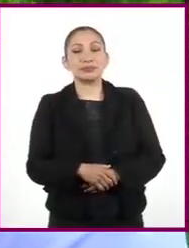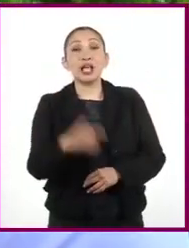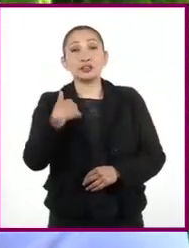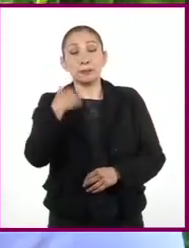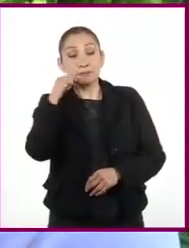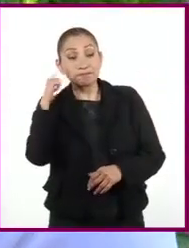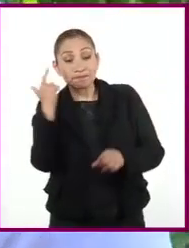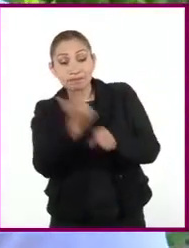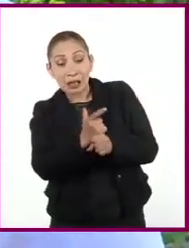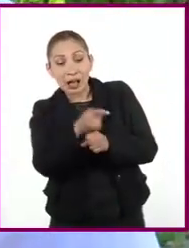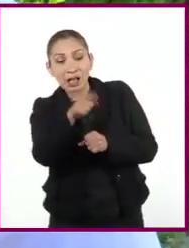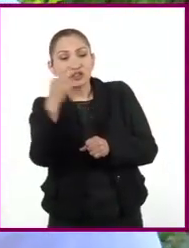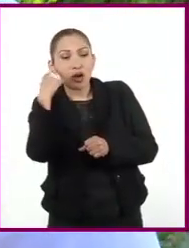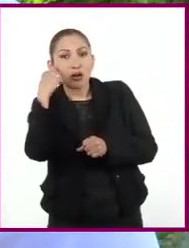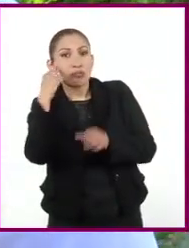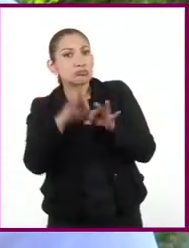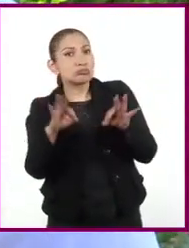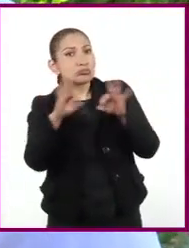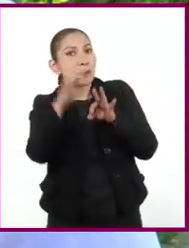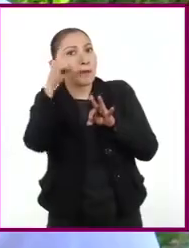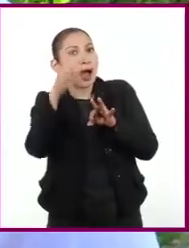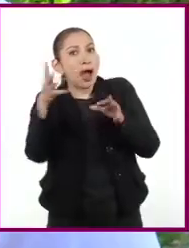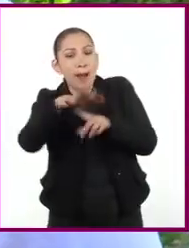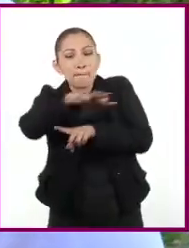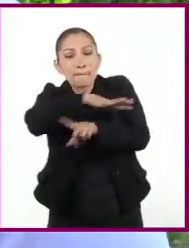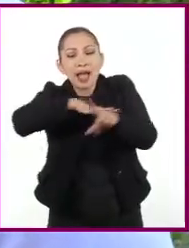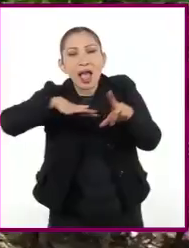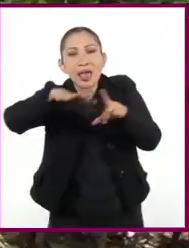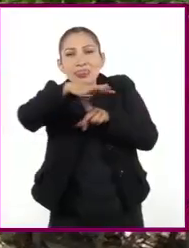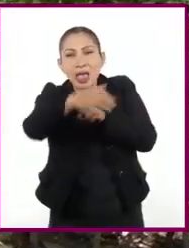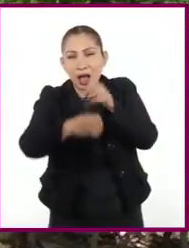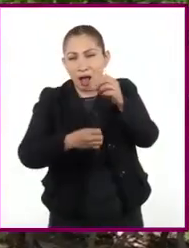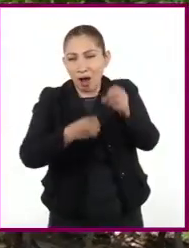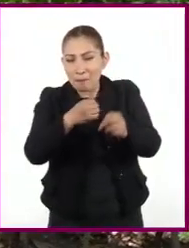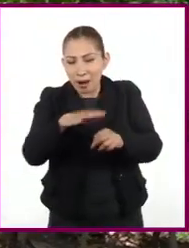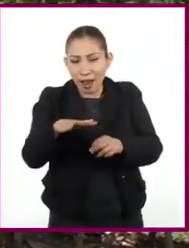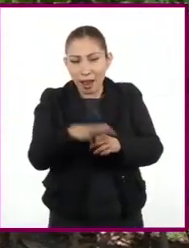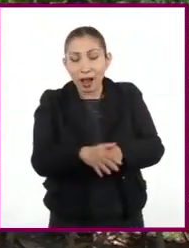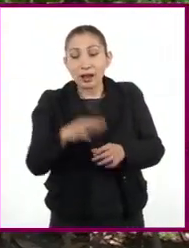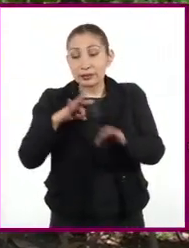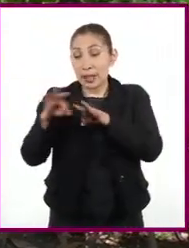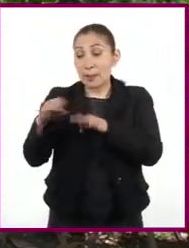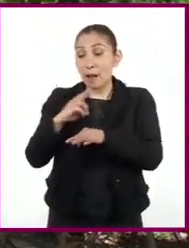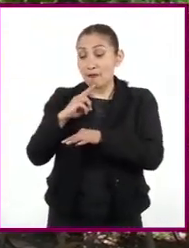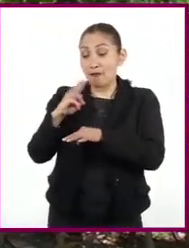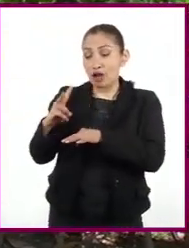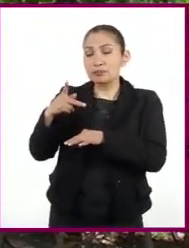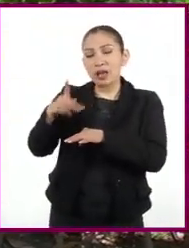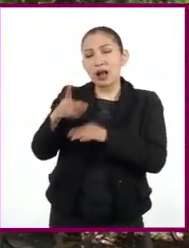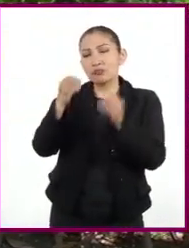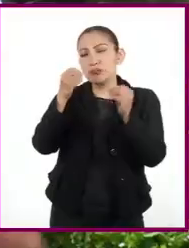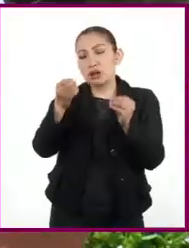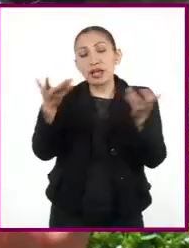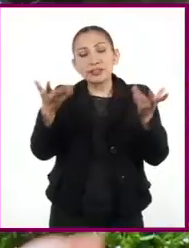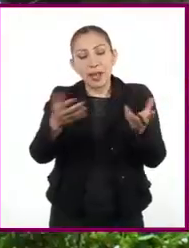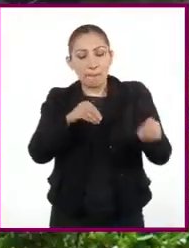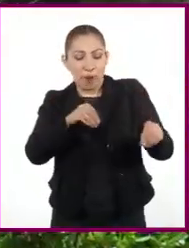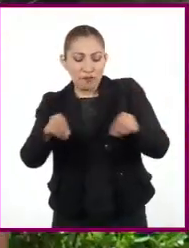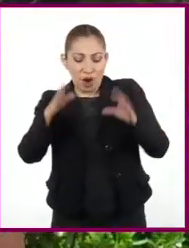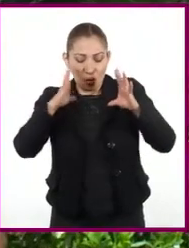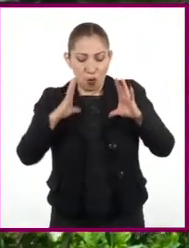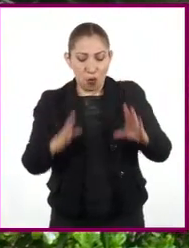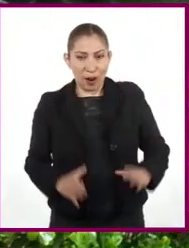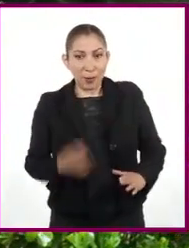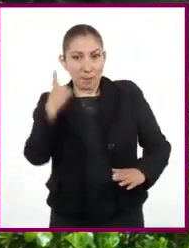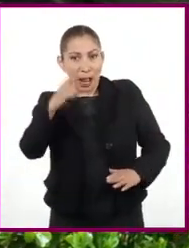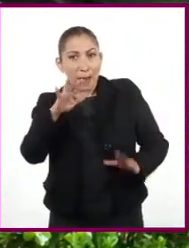Yo me di cuenta que los sonidos son muy importantes para generar ambientes en la escena Trabajamos con la voz, pero muchos realizamos movimientos